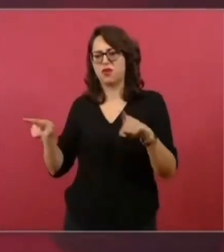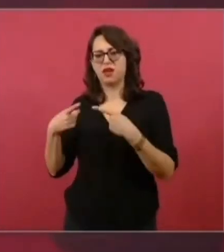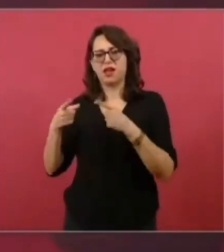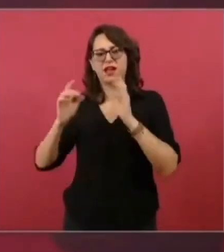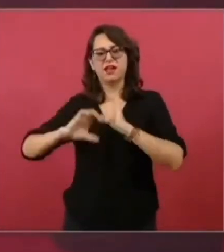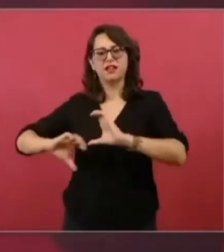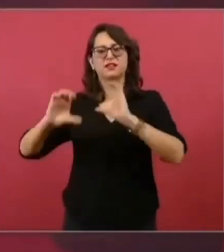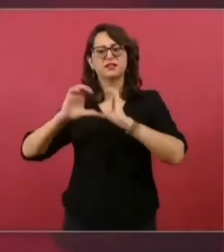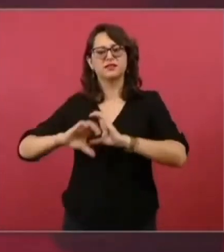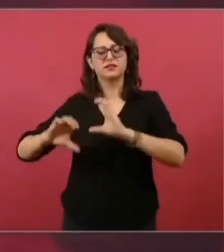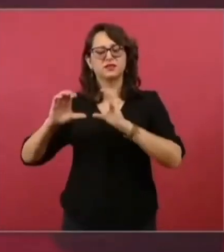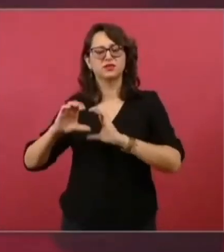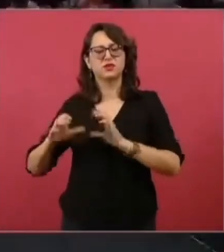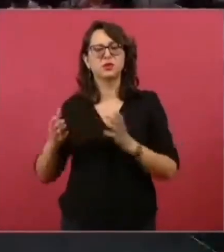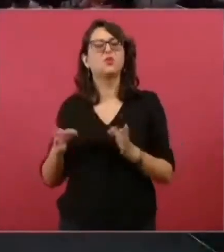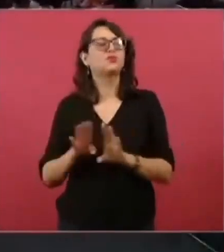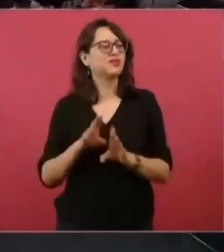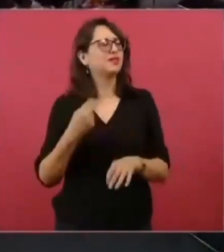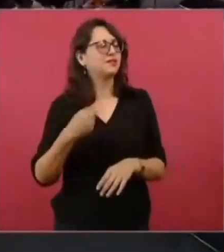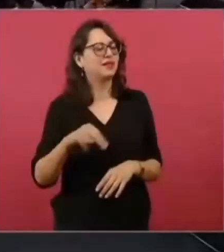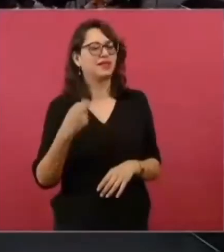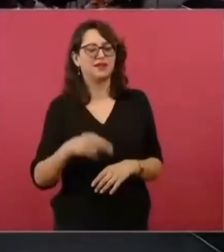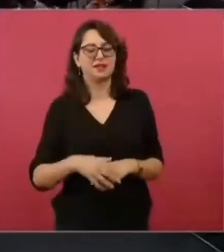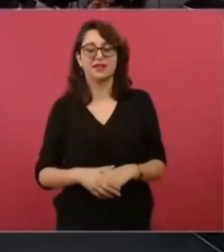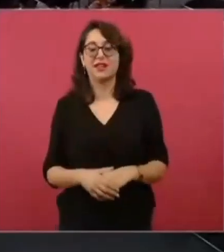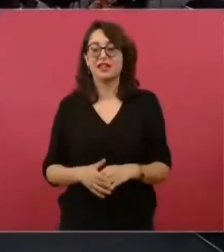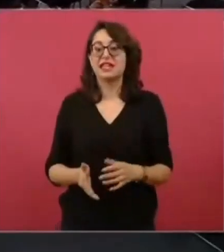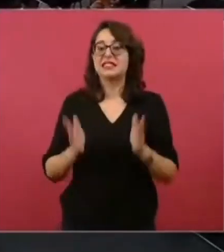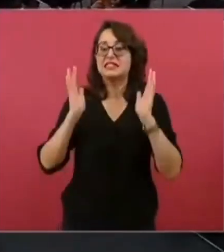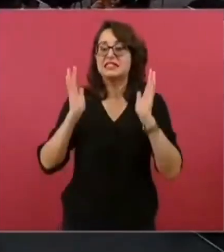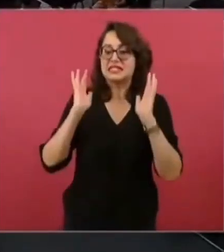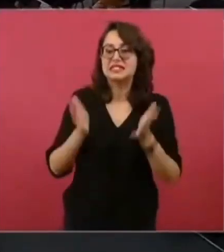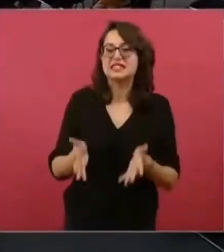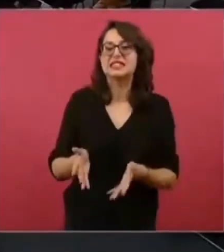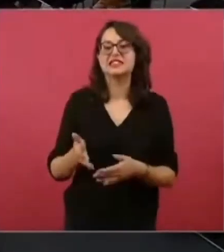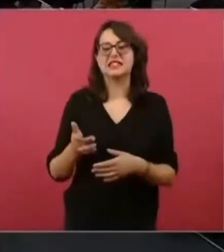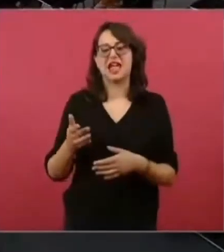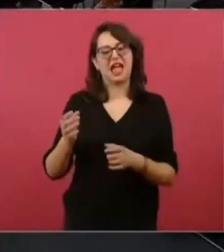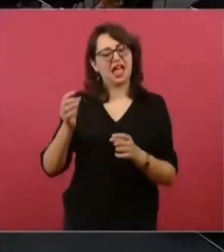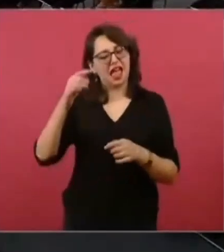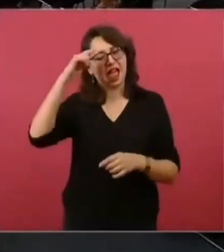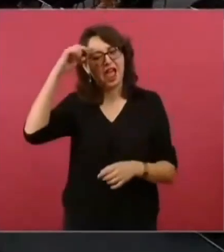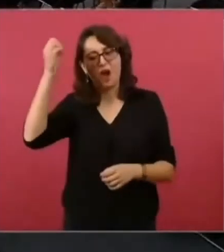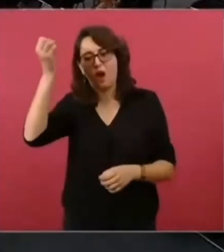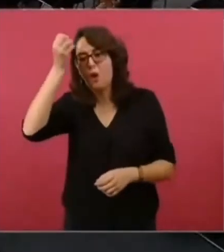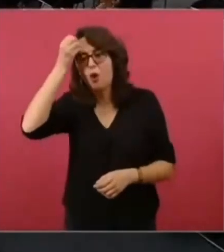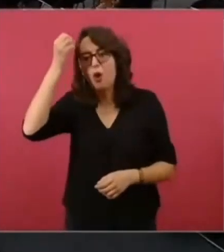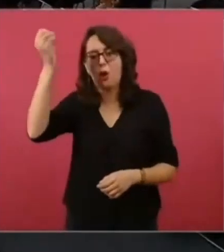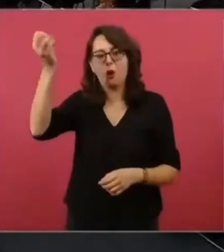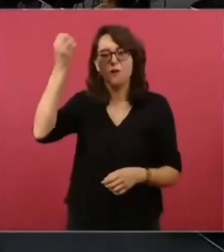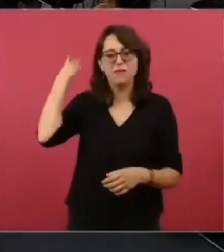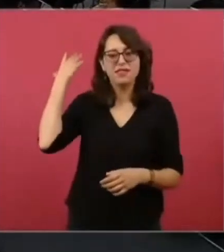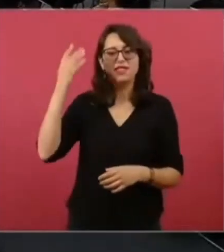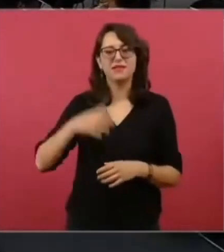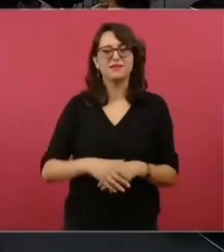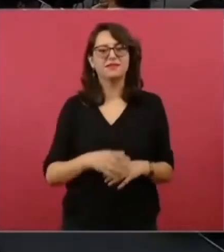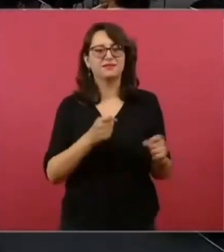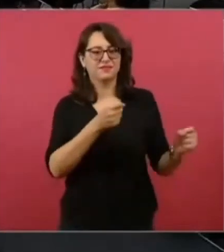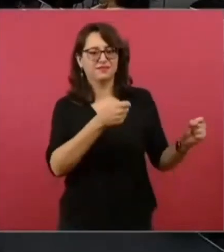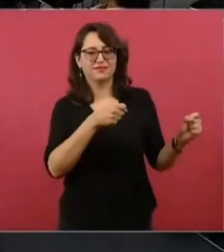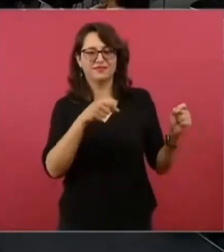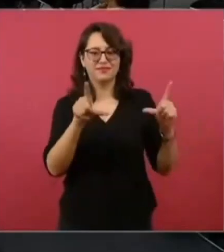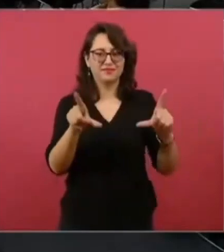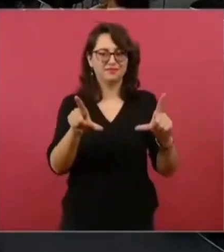supérame, ponla, ponla, ponla, ponla,